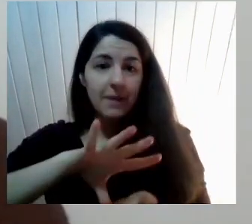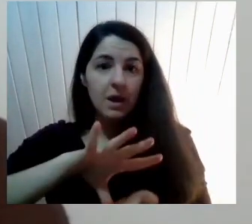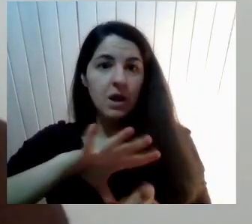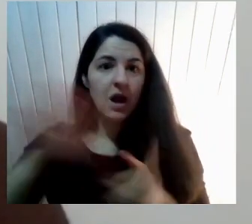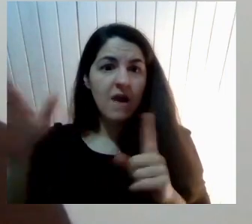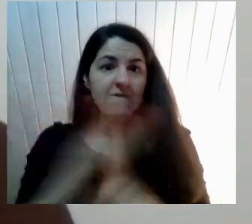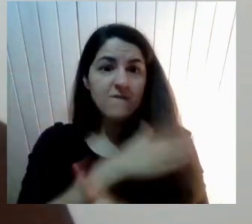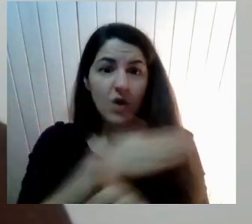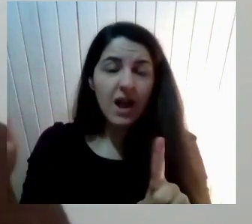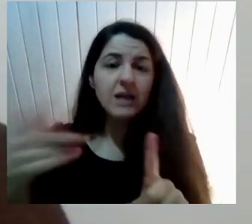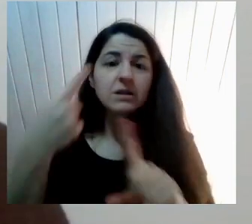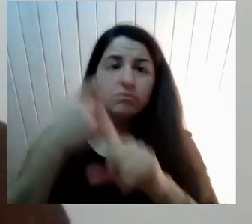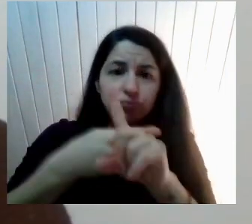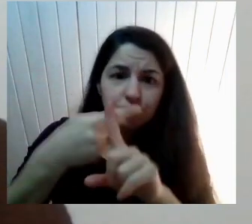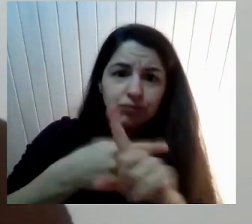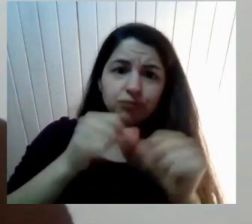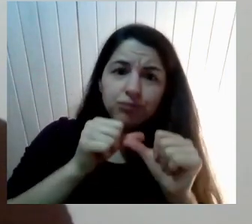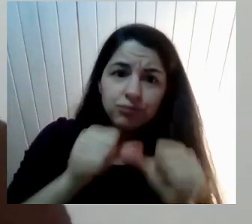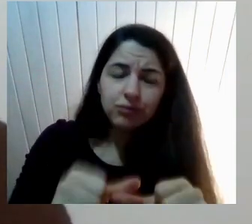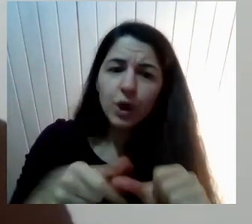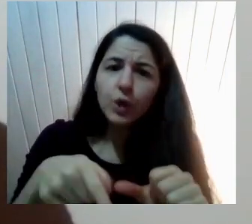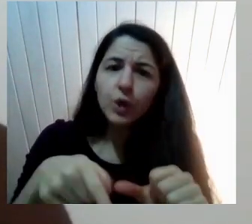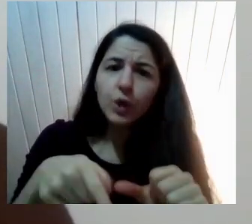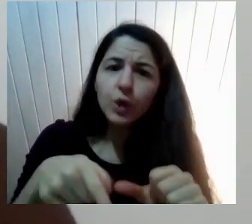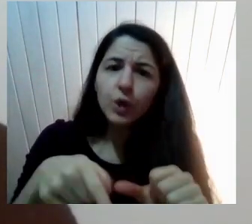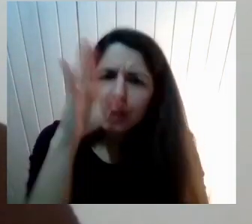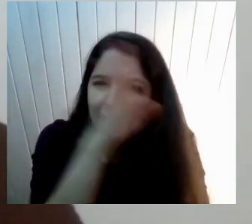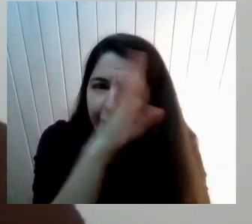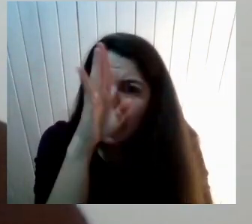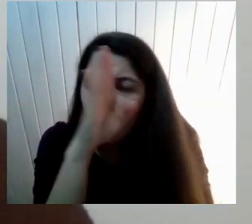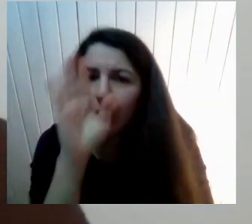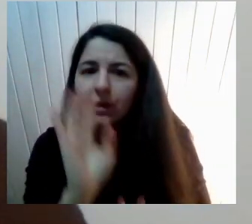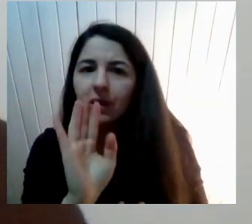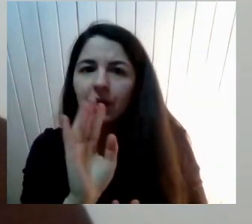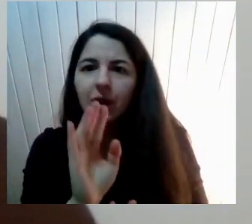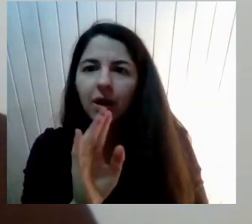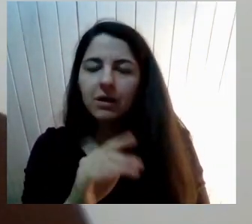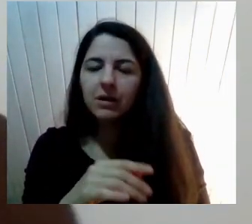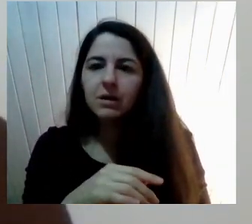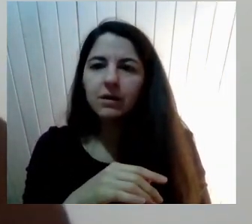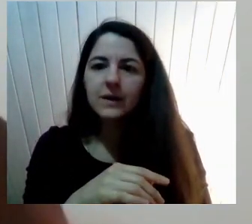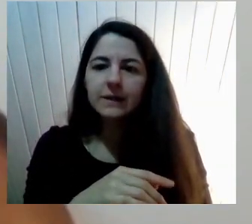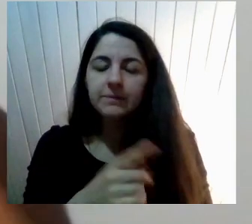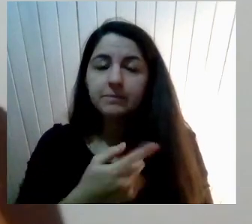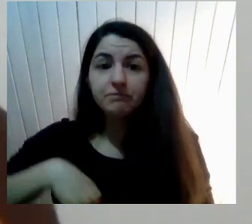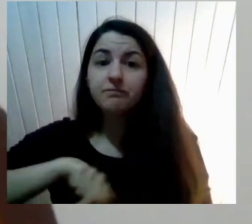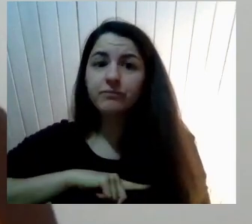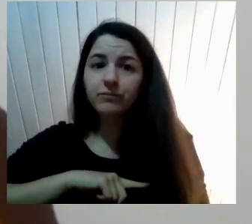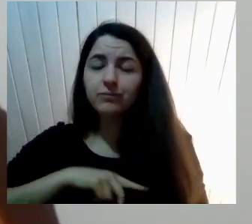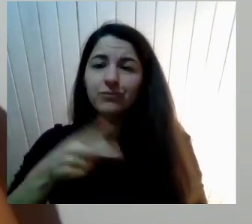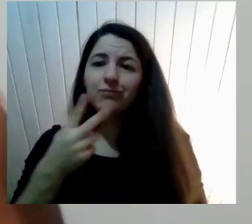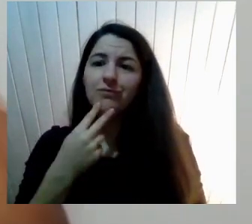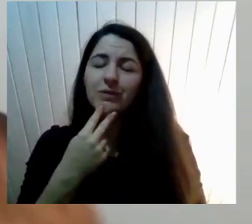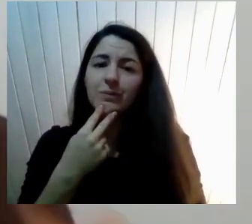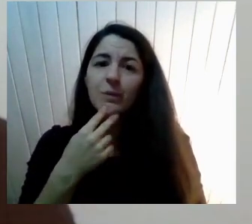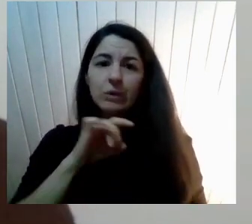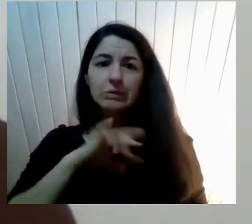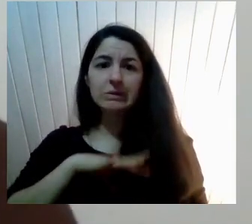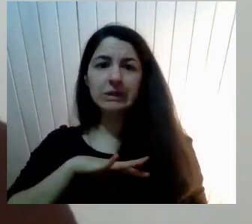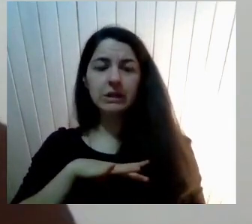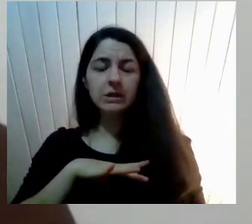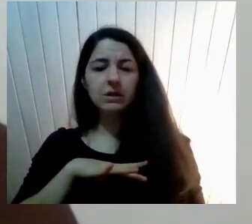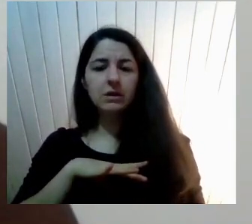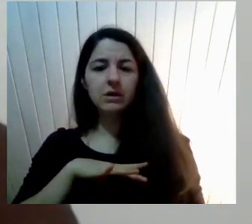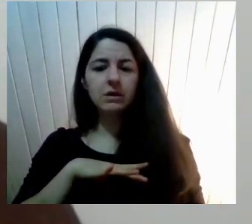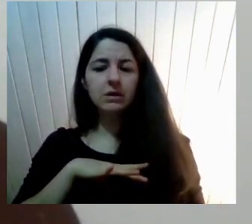esconde debajo De la escombra No olvidemos que este Es un país Donde todavía Tenemos Un montón de violencia De la que